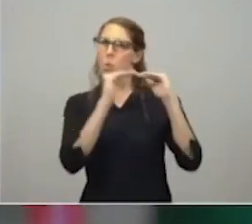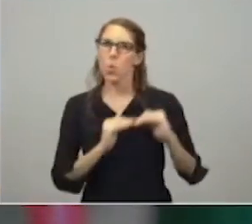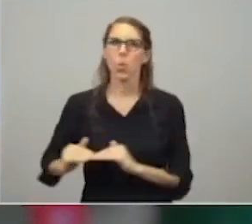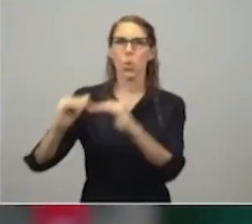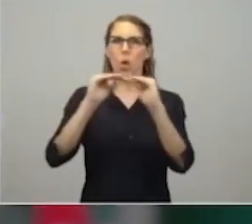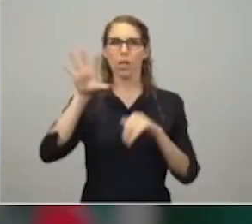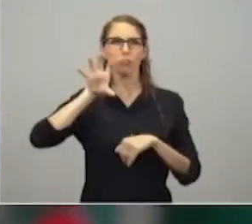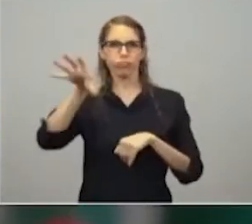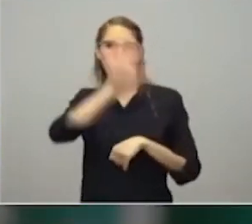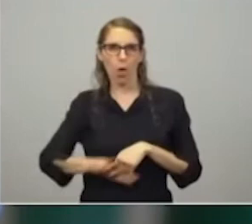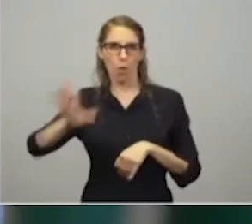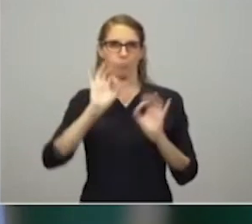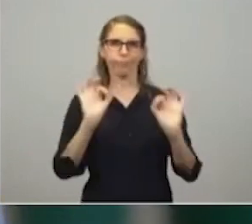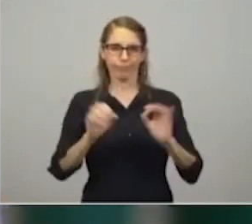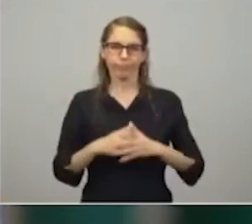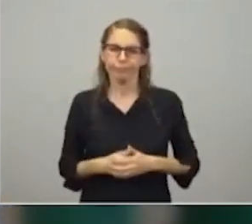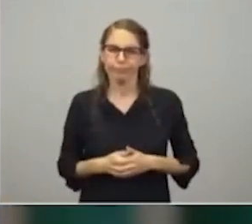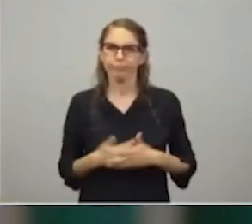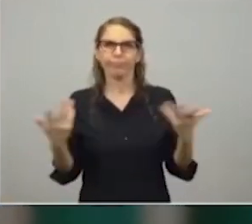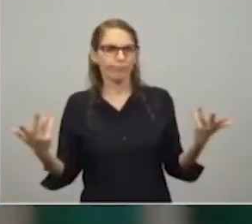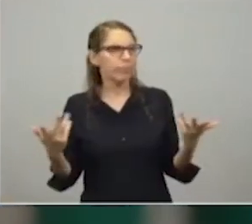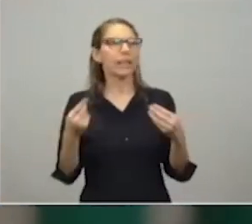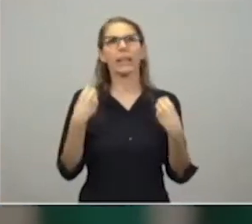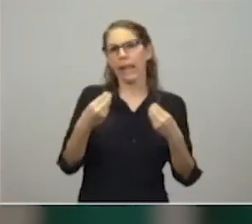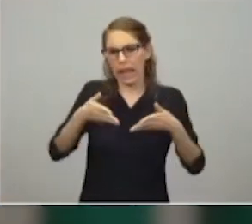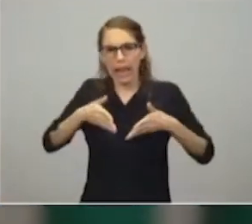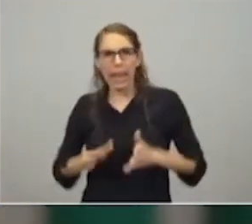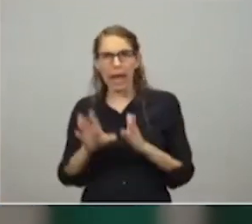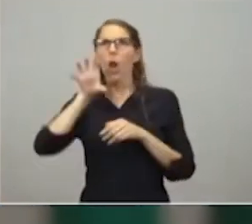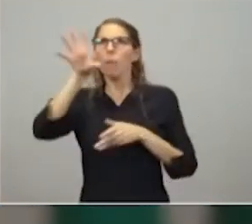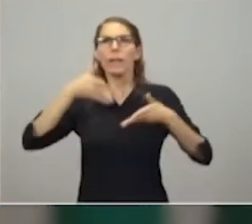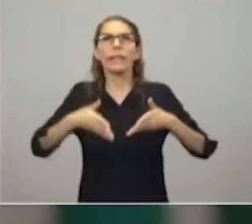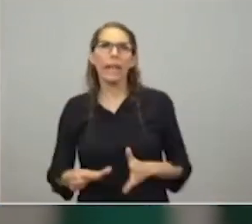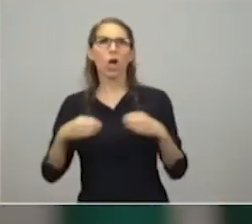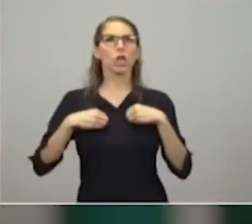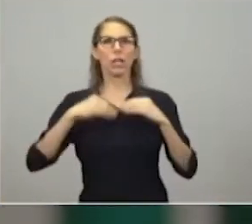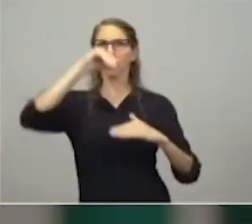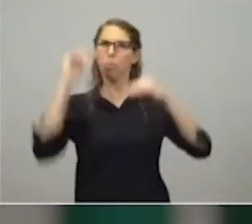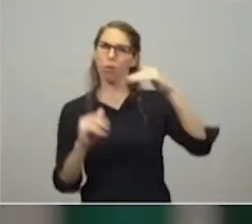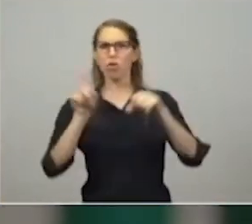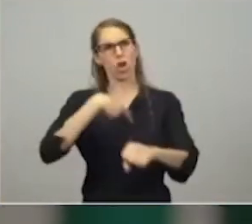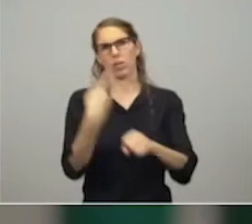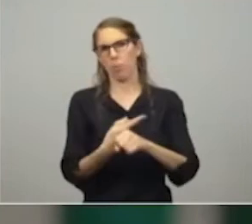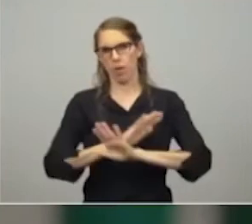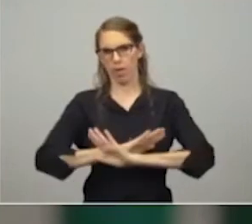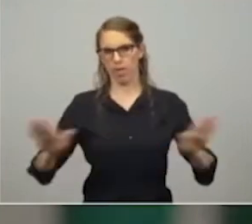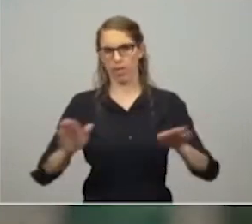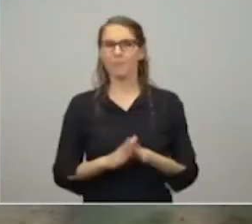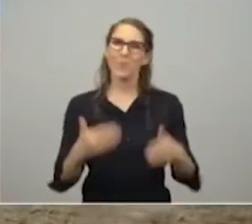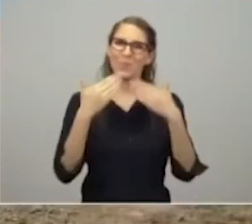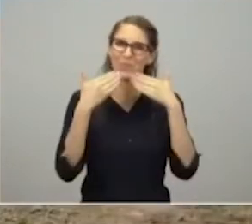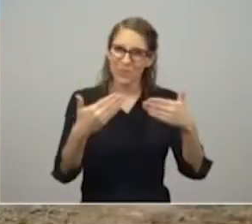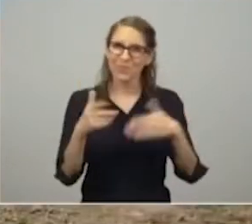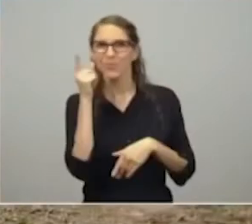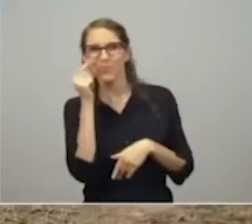territorio de la provincia de Buenos Aires. No puede ser que nacer en el interior sea una desventaja. Así que muchas gracias a todos